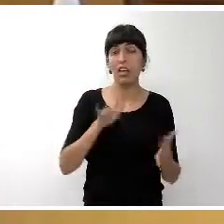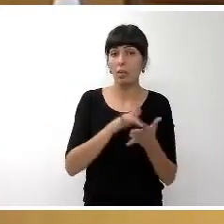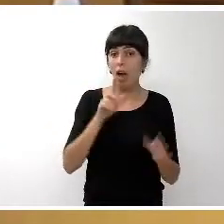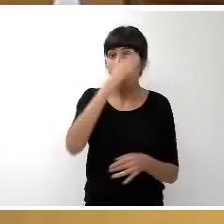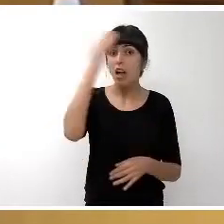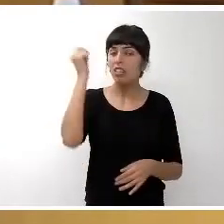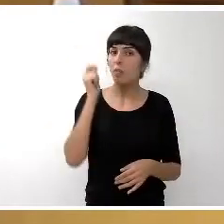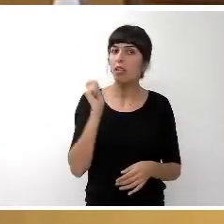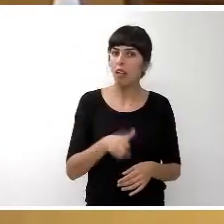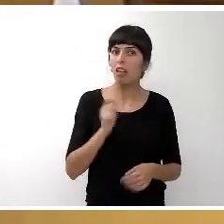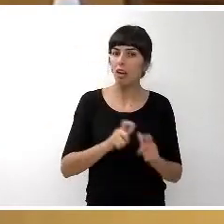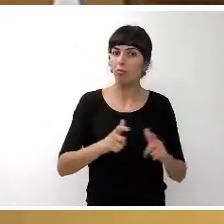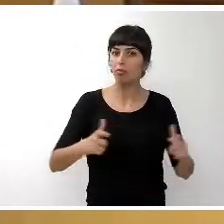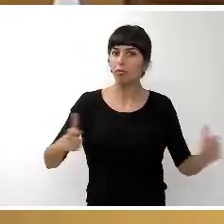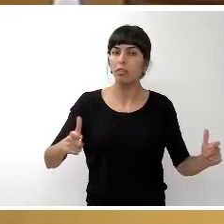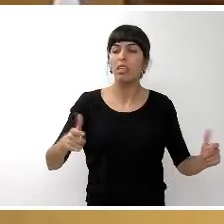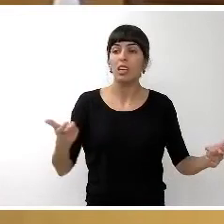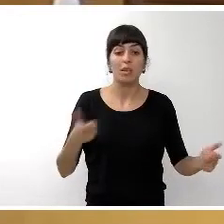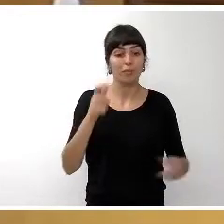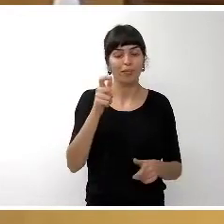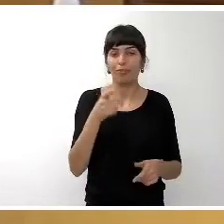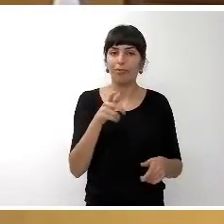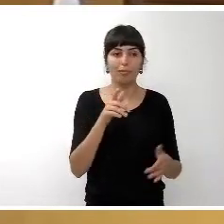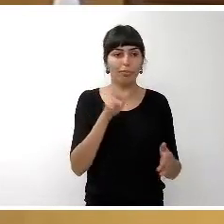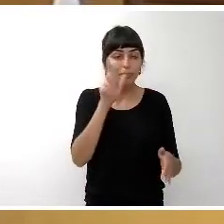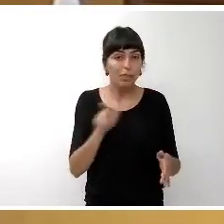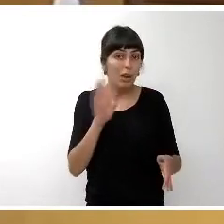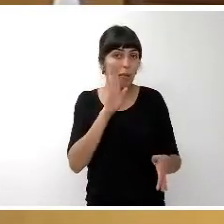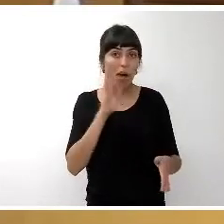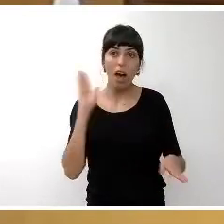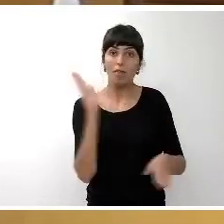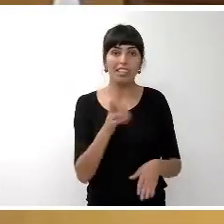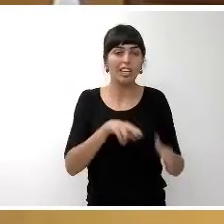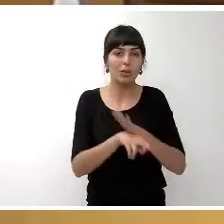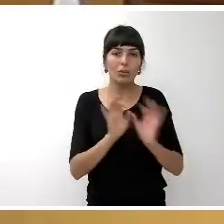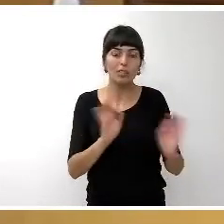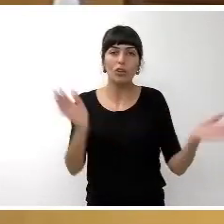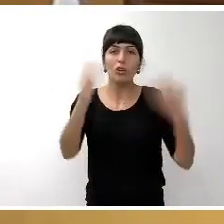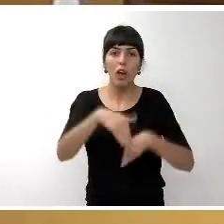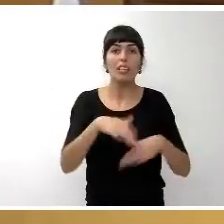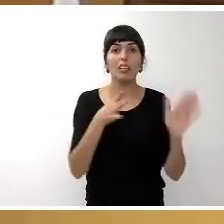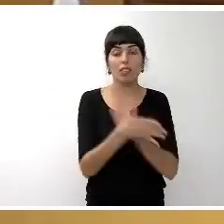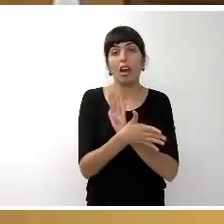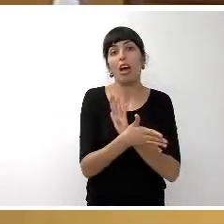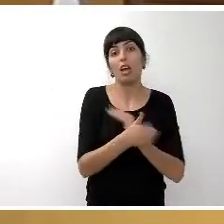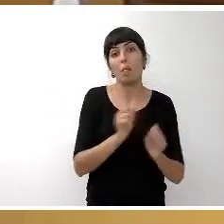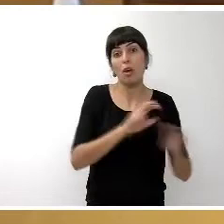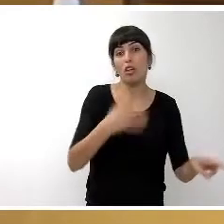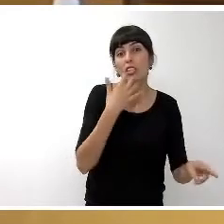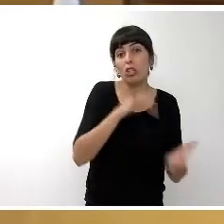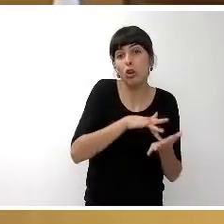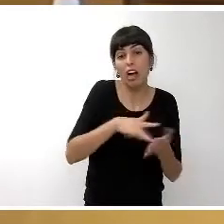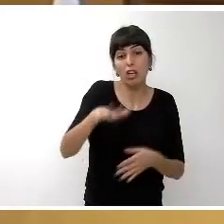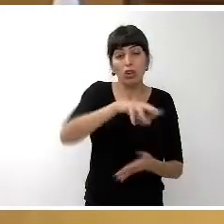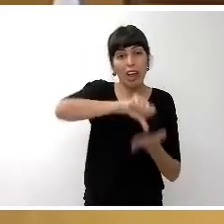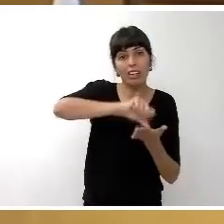sus vecinos quienes a la falta de recursos específicos han de añadir además las dificultades derivadas de su lejanía con respecto a áreas urbanas de